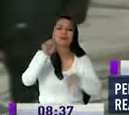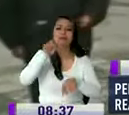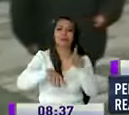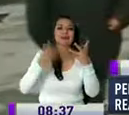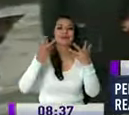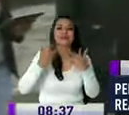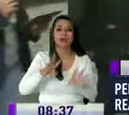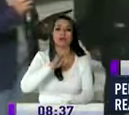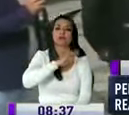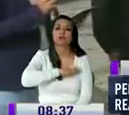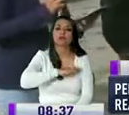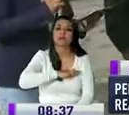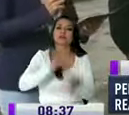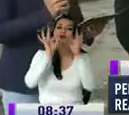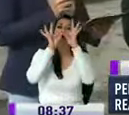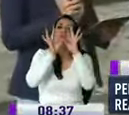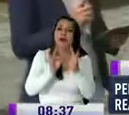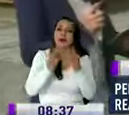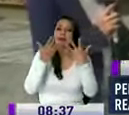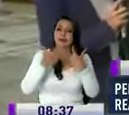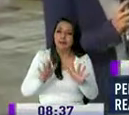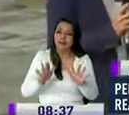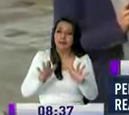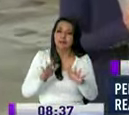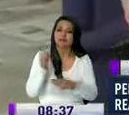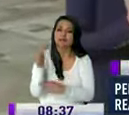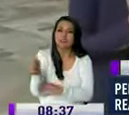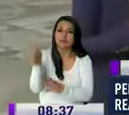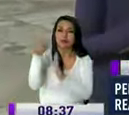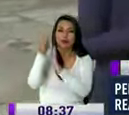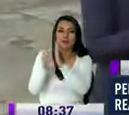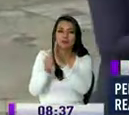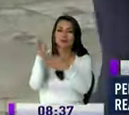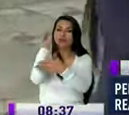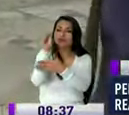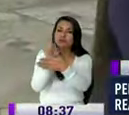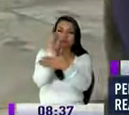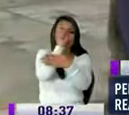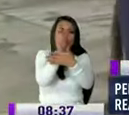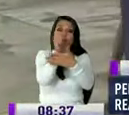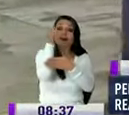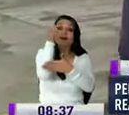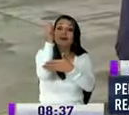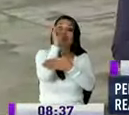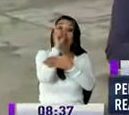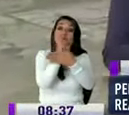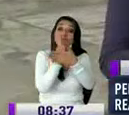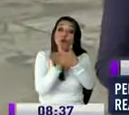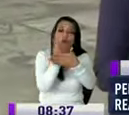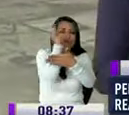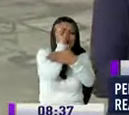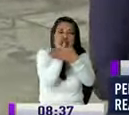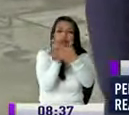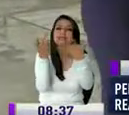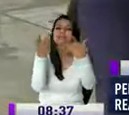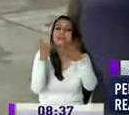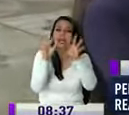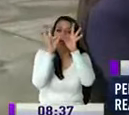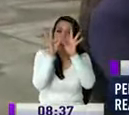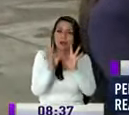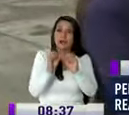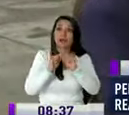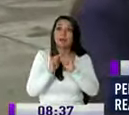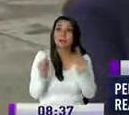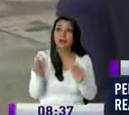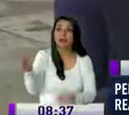este tipo de arte porque ya fueron refaccionados por los autores de los murales que se pintaron aquí pero se encuentra